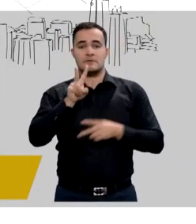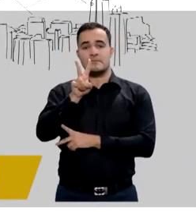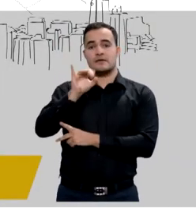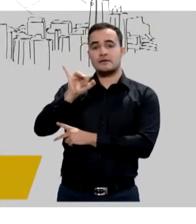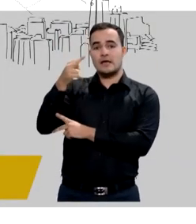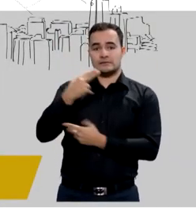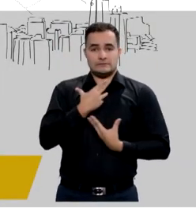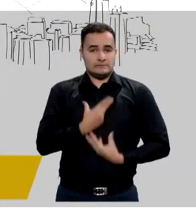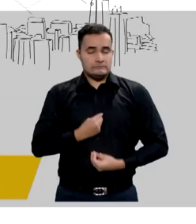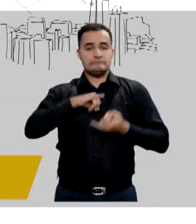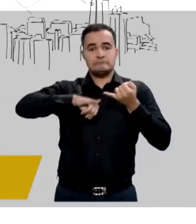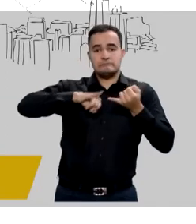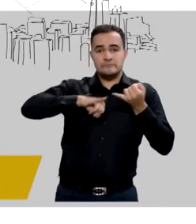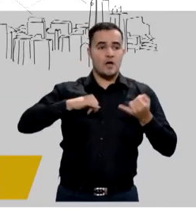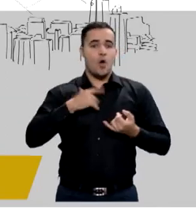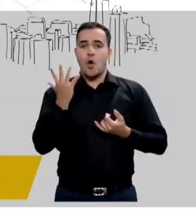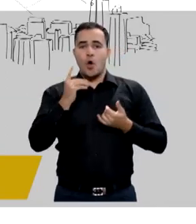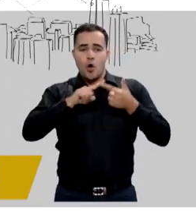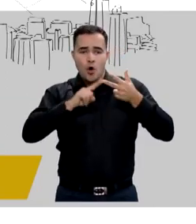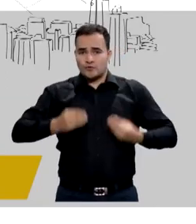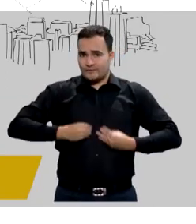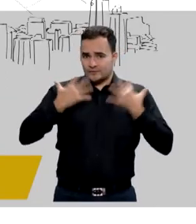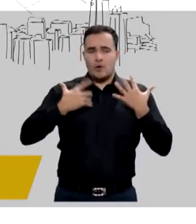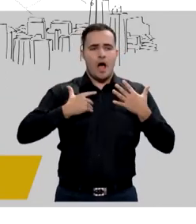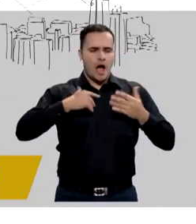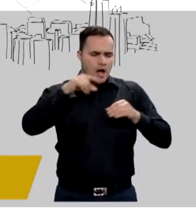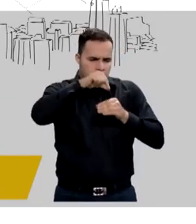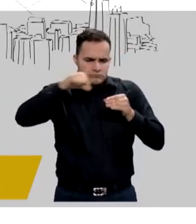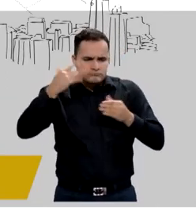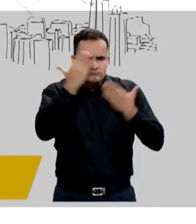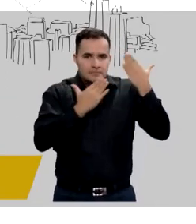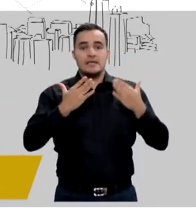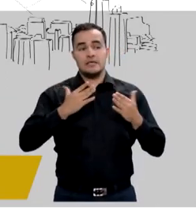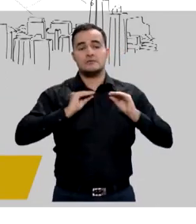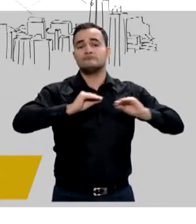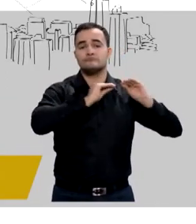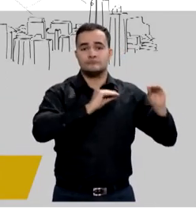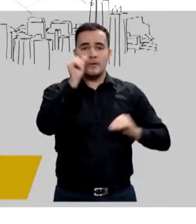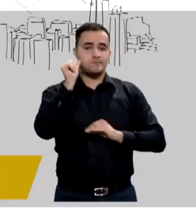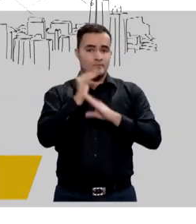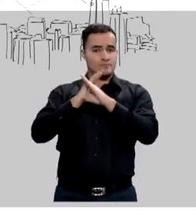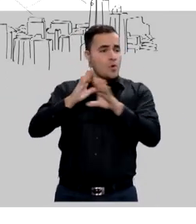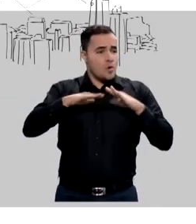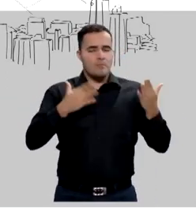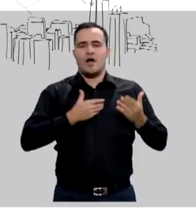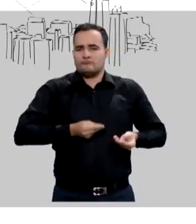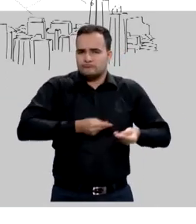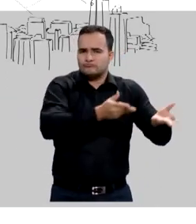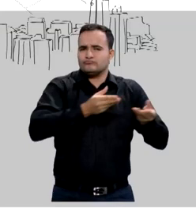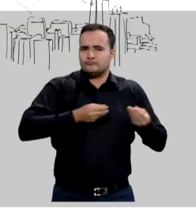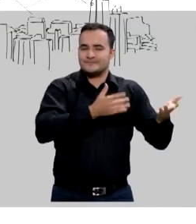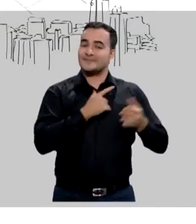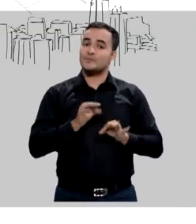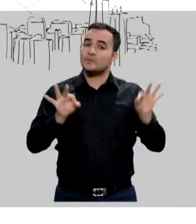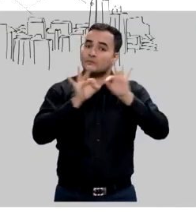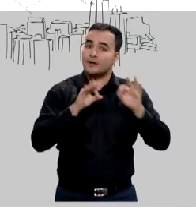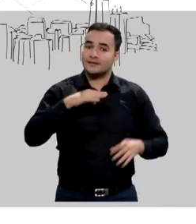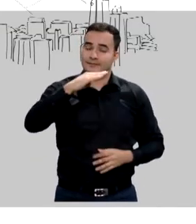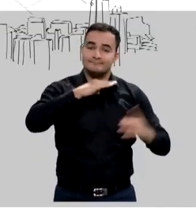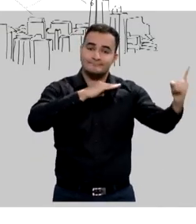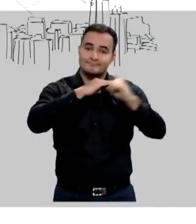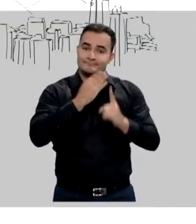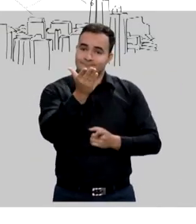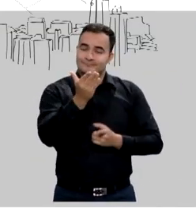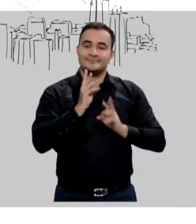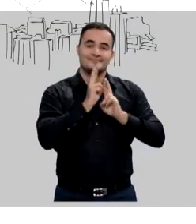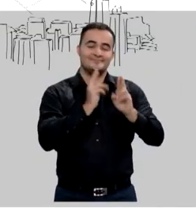rápidas de VIH y sífilis y estamos haciendo métodos de planificación familiar. Por eso es importante contar con tu